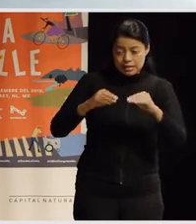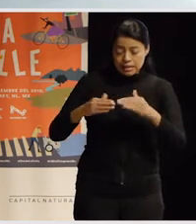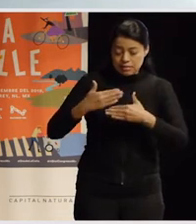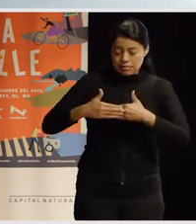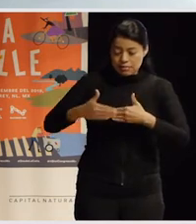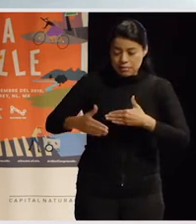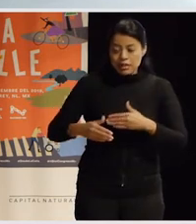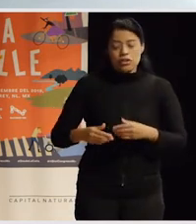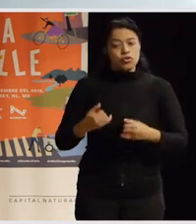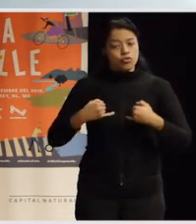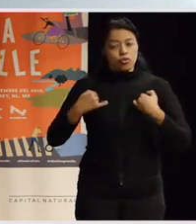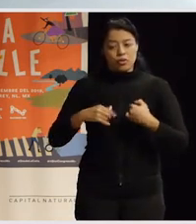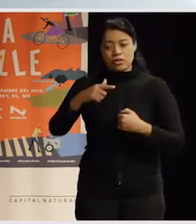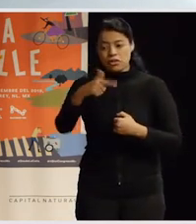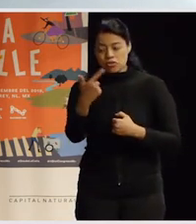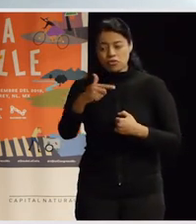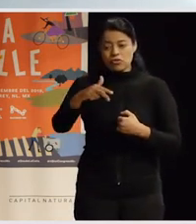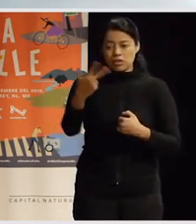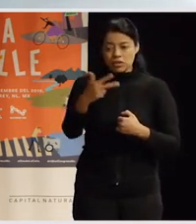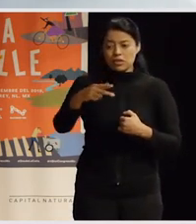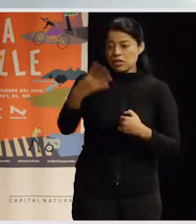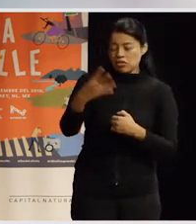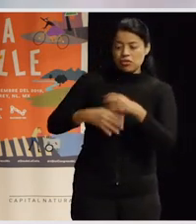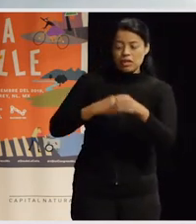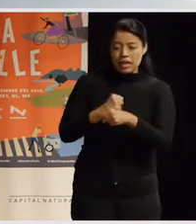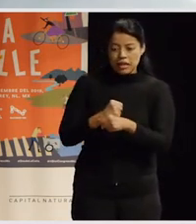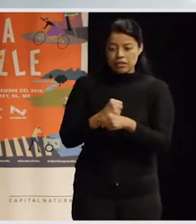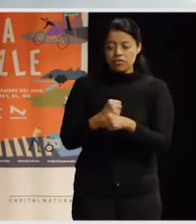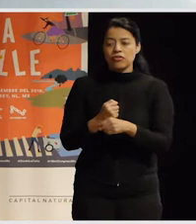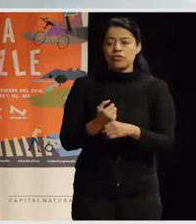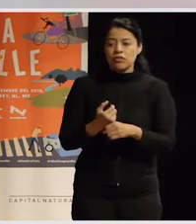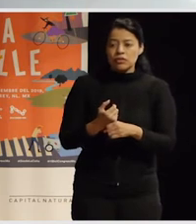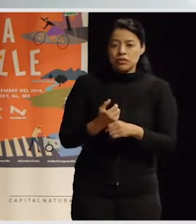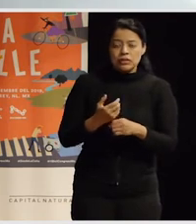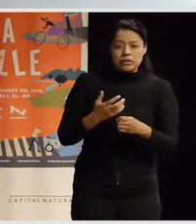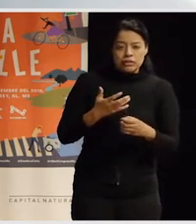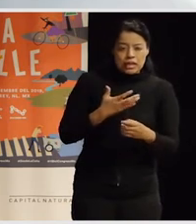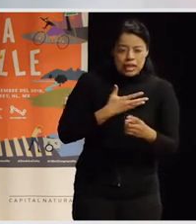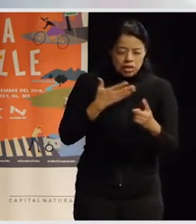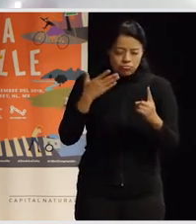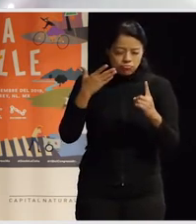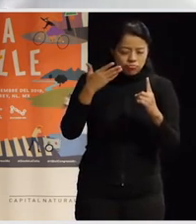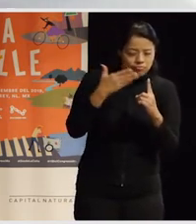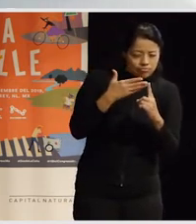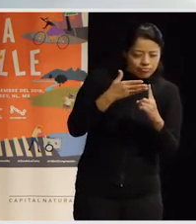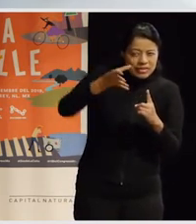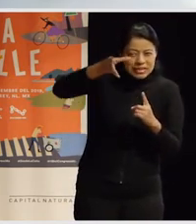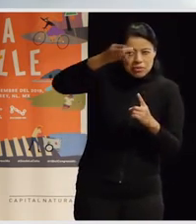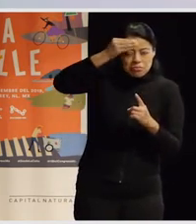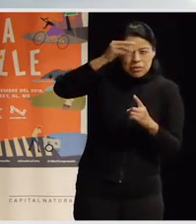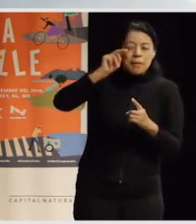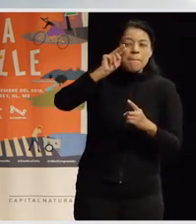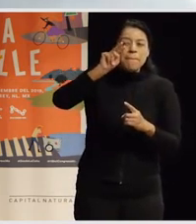12, 13, 14 años habían pasado de tener, como digamos, un relato externo adquirido de una manera artificial, es decir,